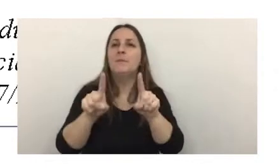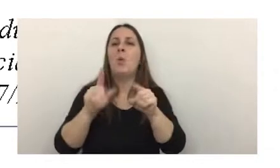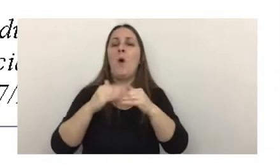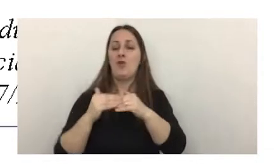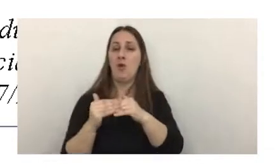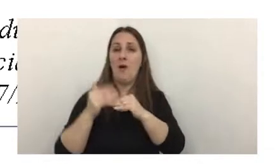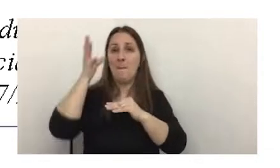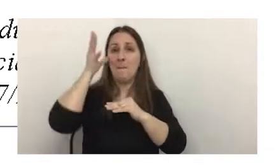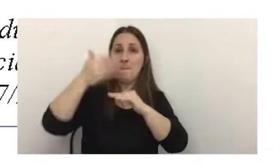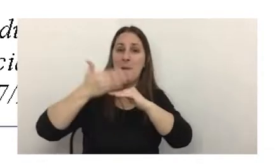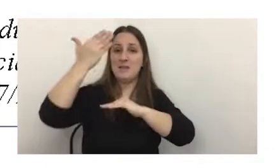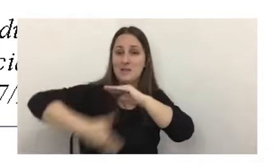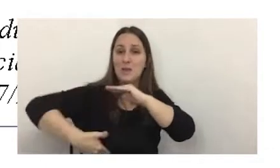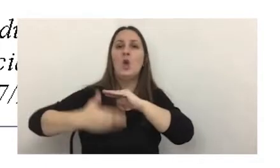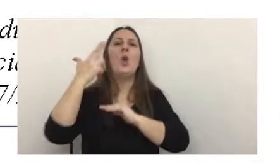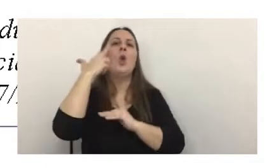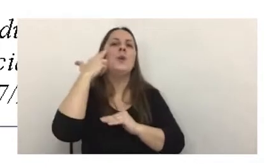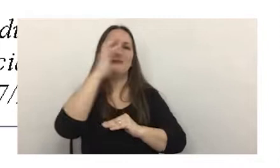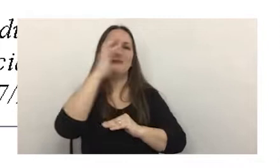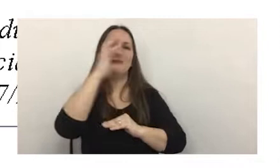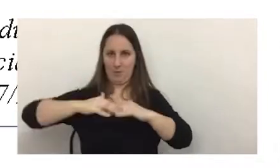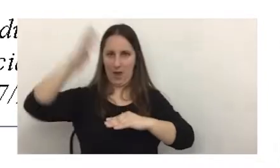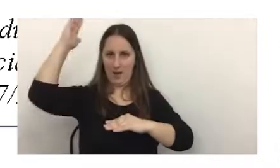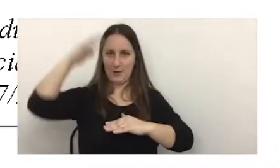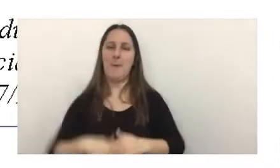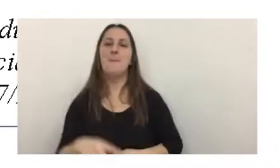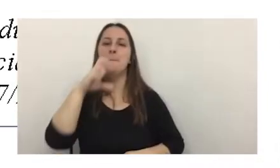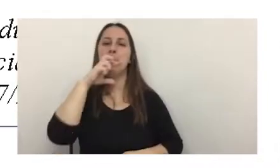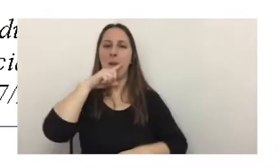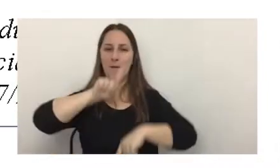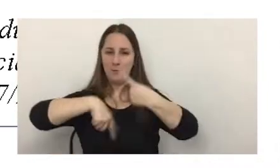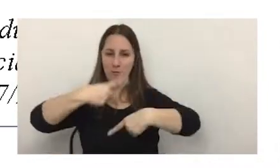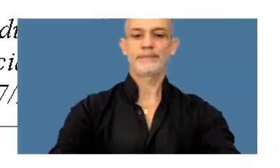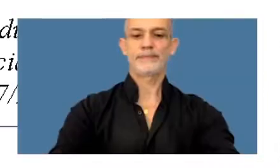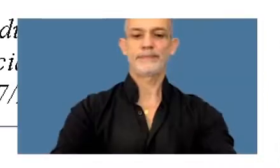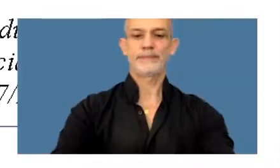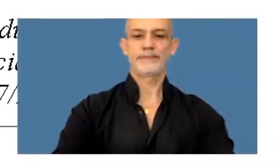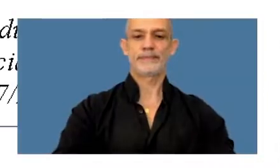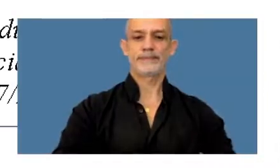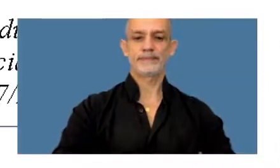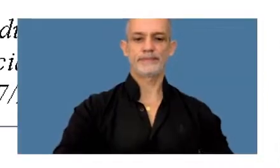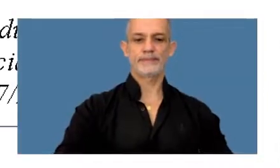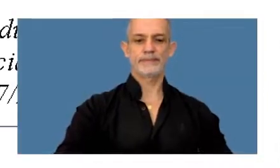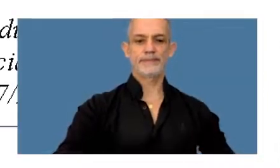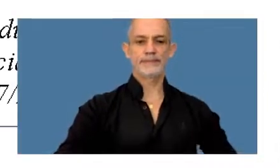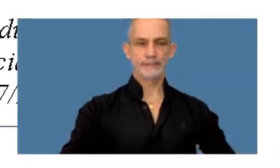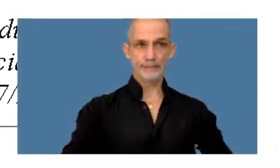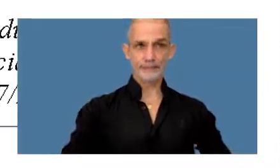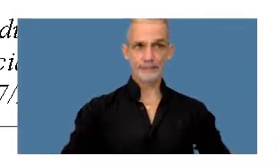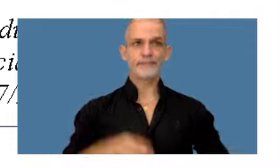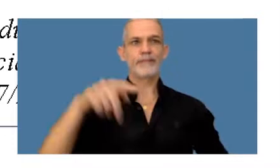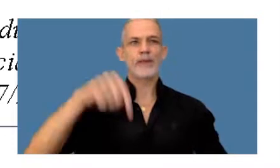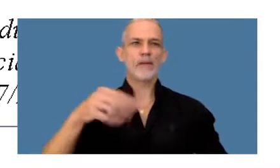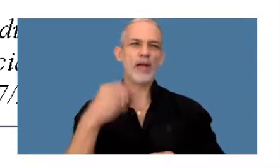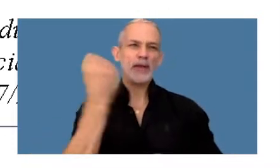exceda el importe de 900 pesos. Por último, una resolución que me parece sumamente